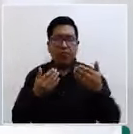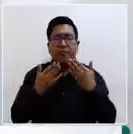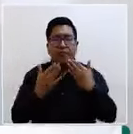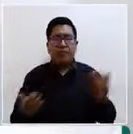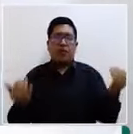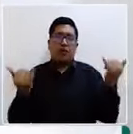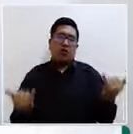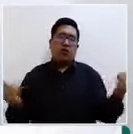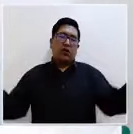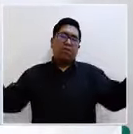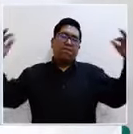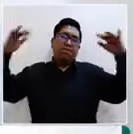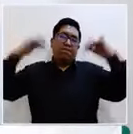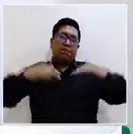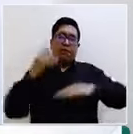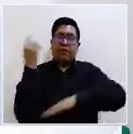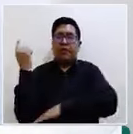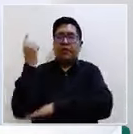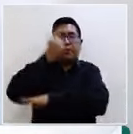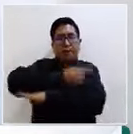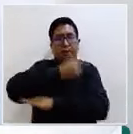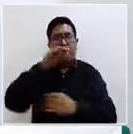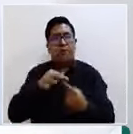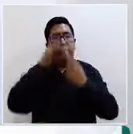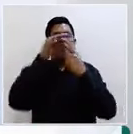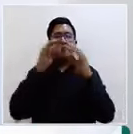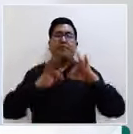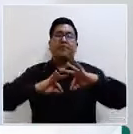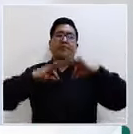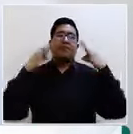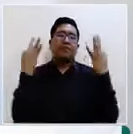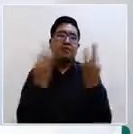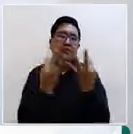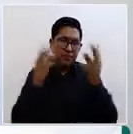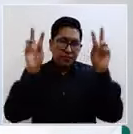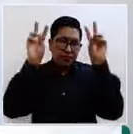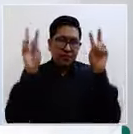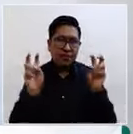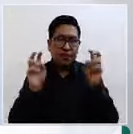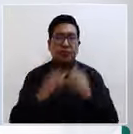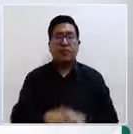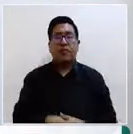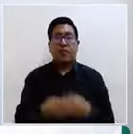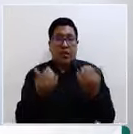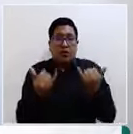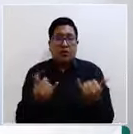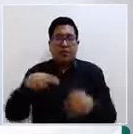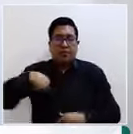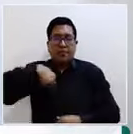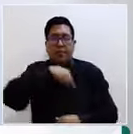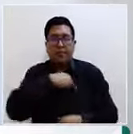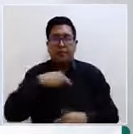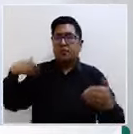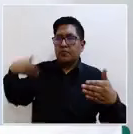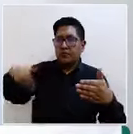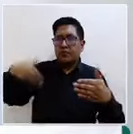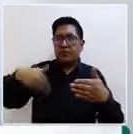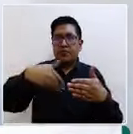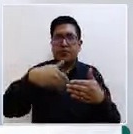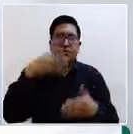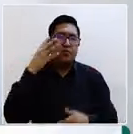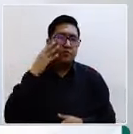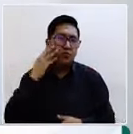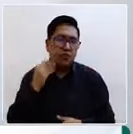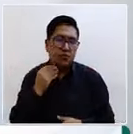este día tan especial, digamos, que es el Día de la Familia. Nosotros, en nuestras experiencias, quizás no hemos tenido